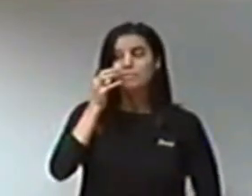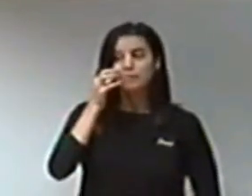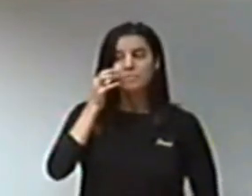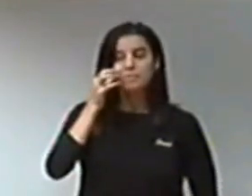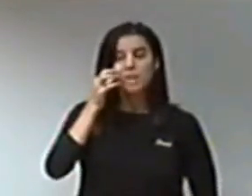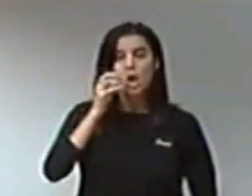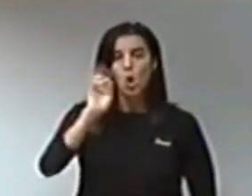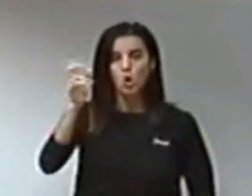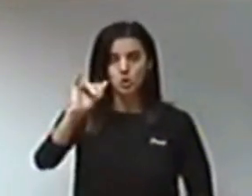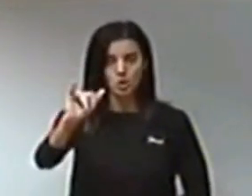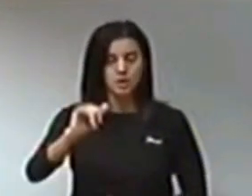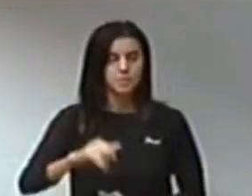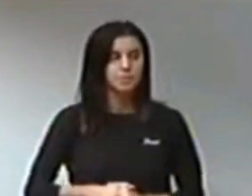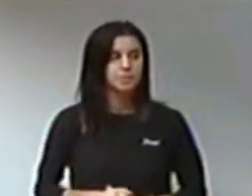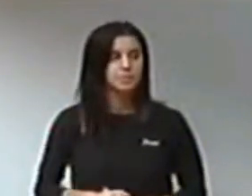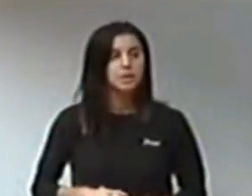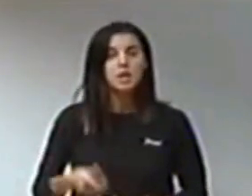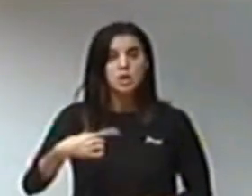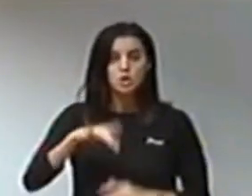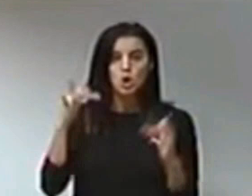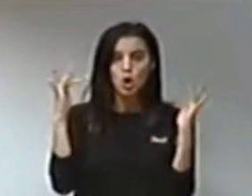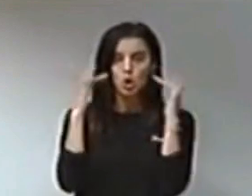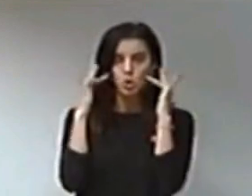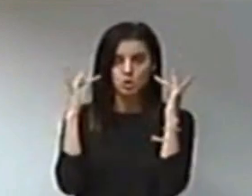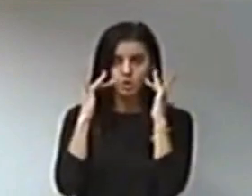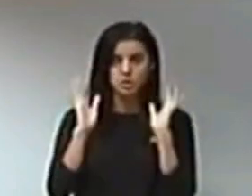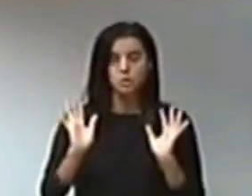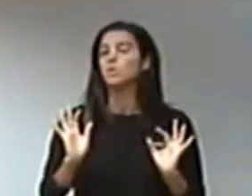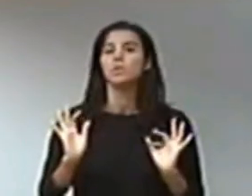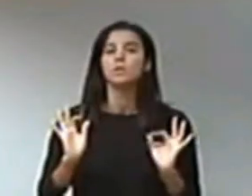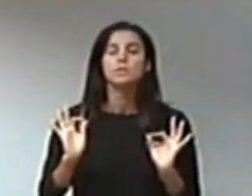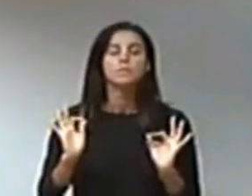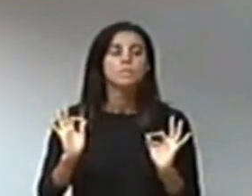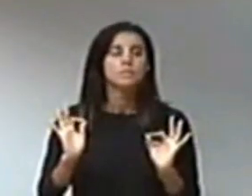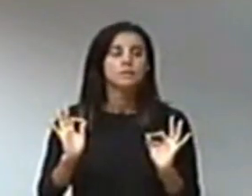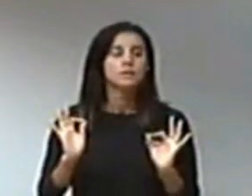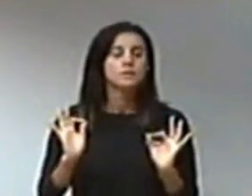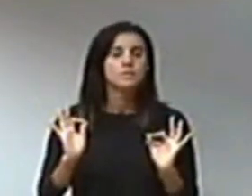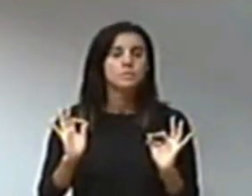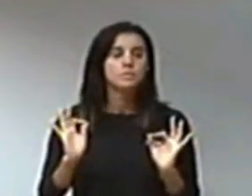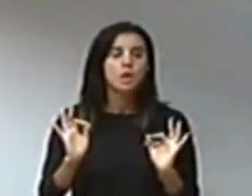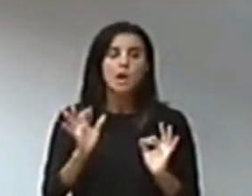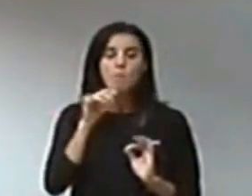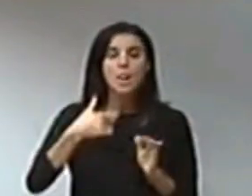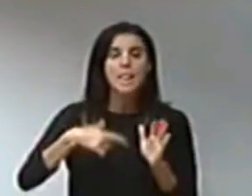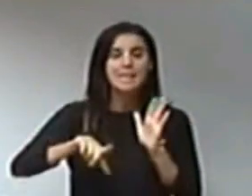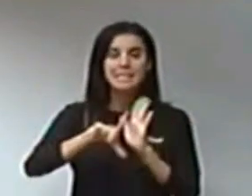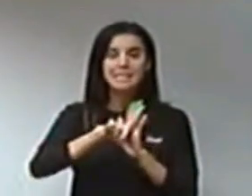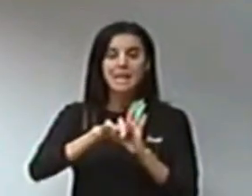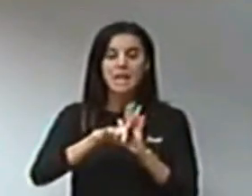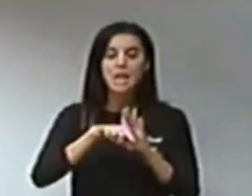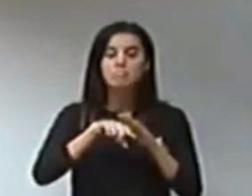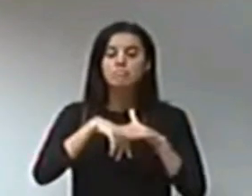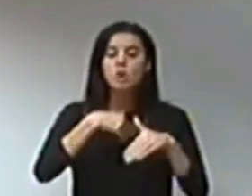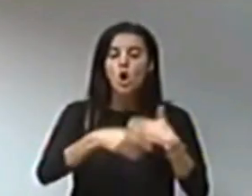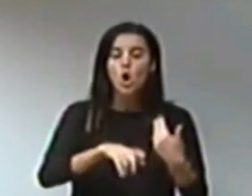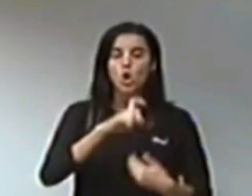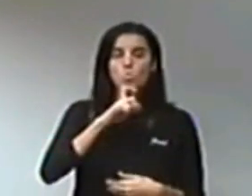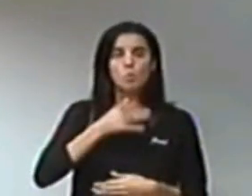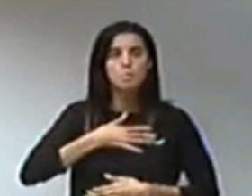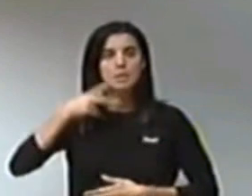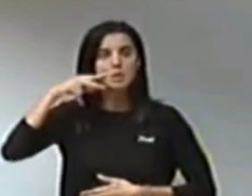Entonces yo estoy contento, yo estoy contento como se ha desarrollado esta ley, esta experiencia,